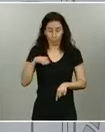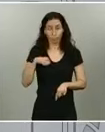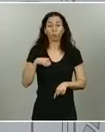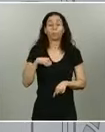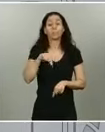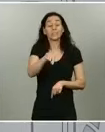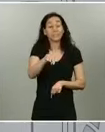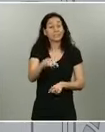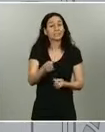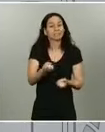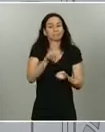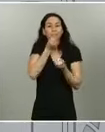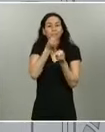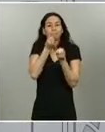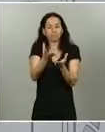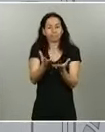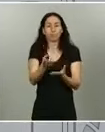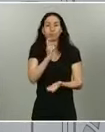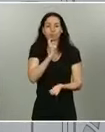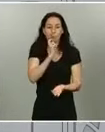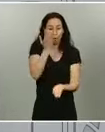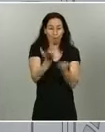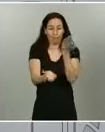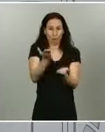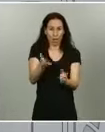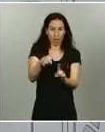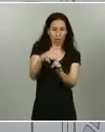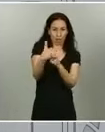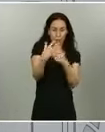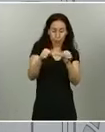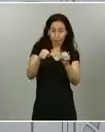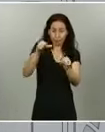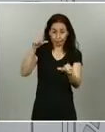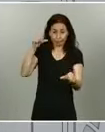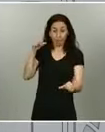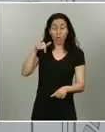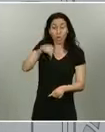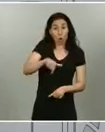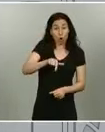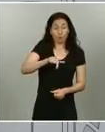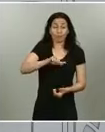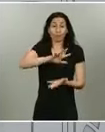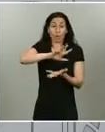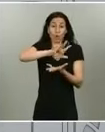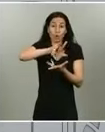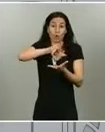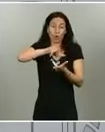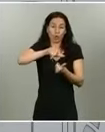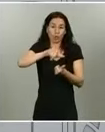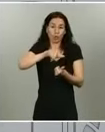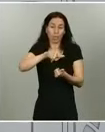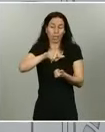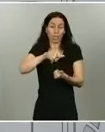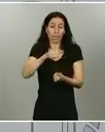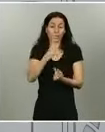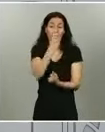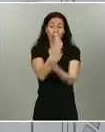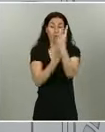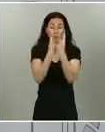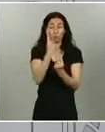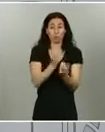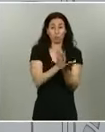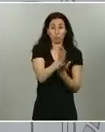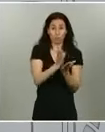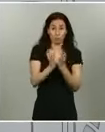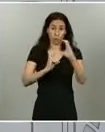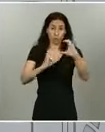lo que ha pasado. Y hoy nos hemos despertado con alguna noticia de la que se han hecho ecos algunos medios de comunicación en la que se hablaba de que